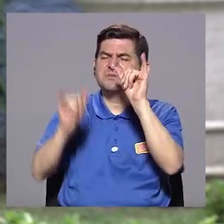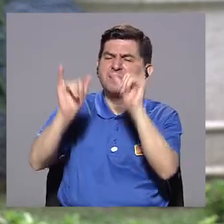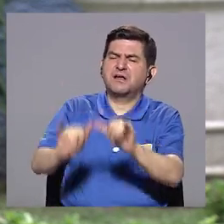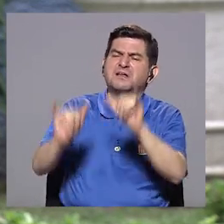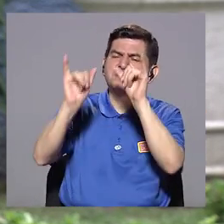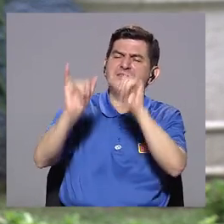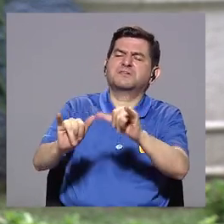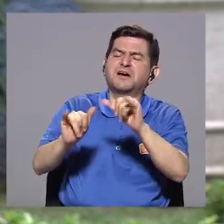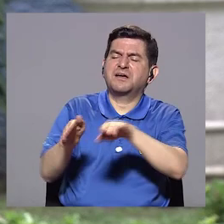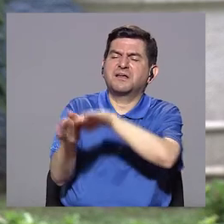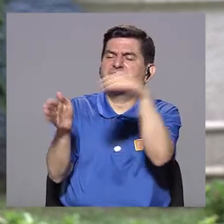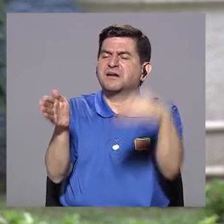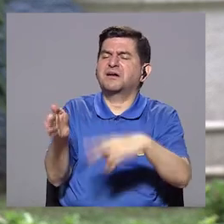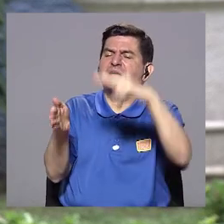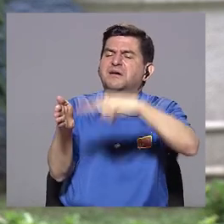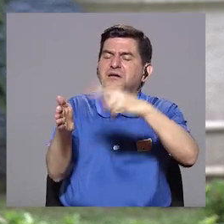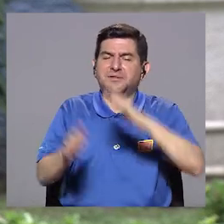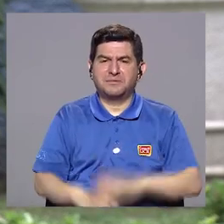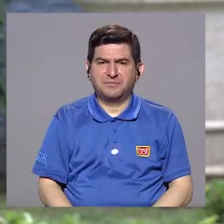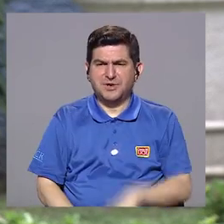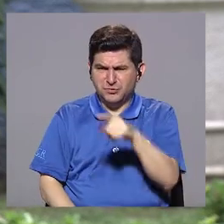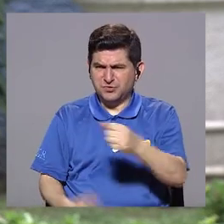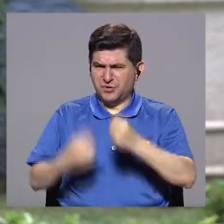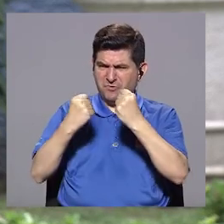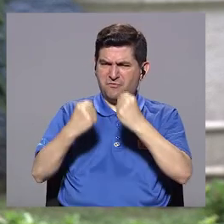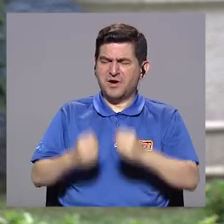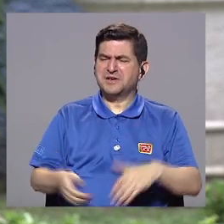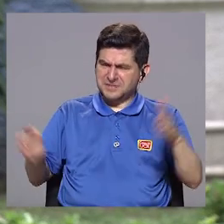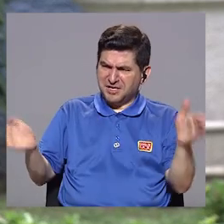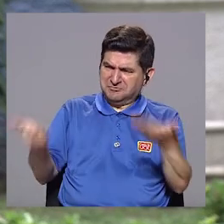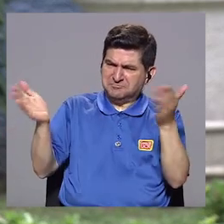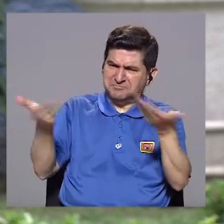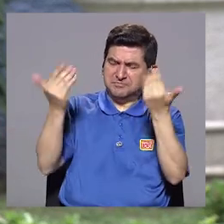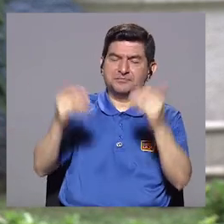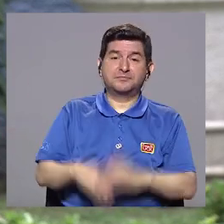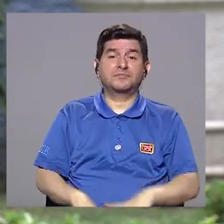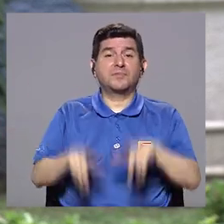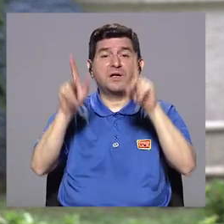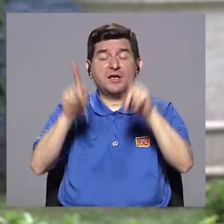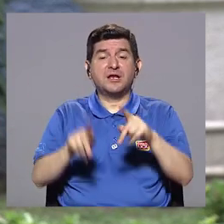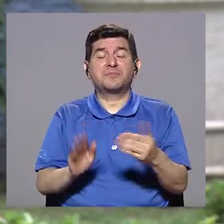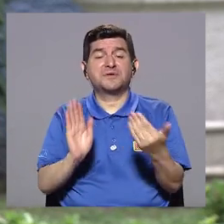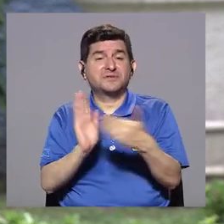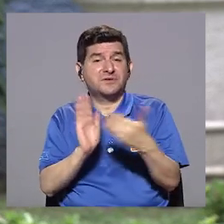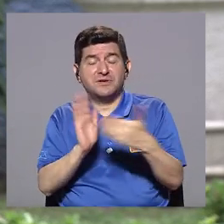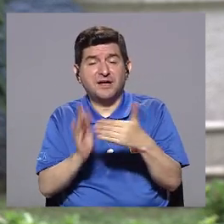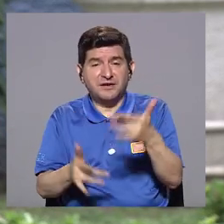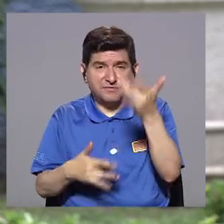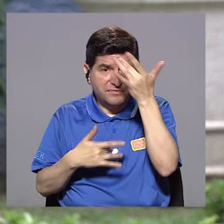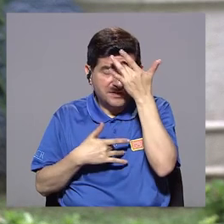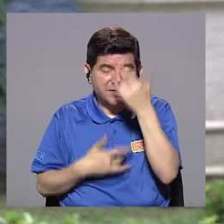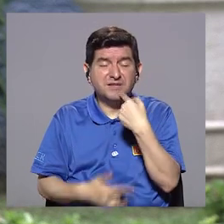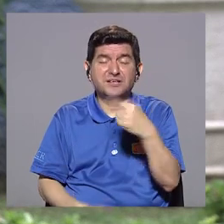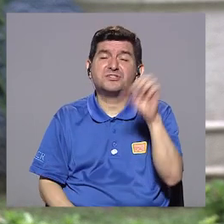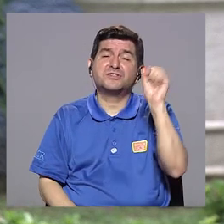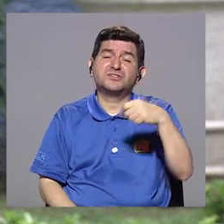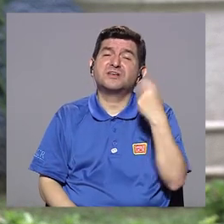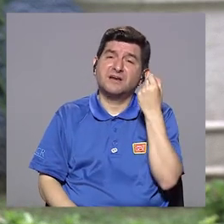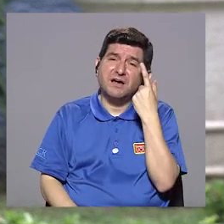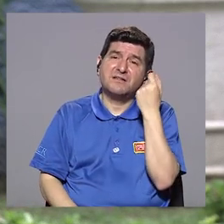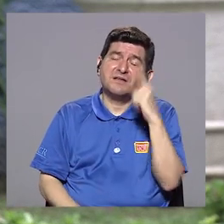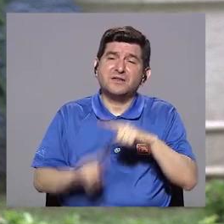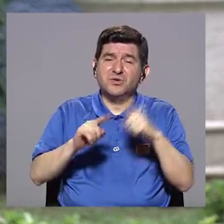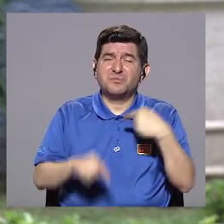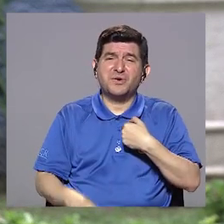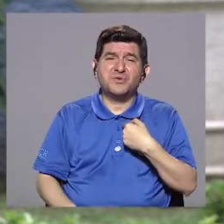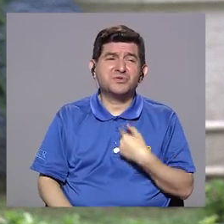ahí echado en la cama? Date fuerza, date ánimo. Y la persona que sufre esta enfermedad dice, sí, ok, entiendo,